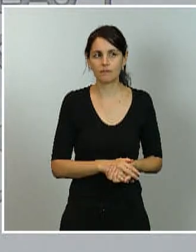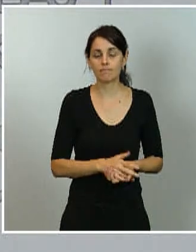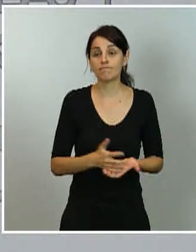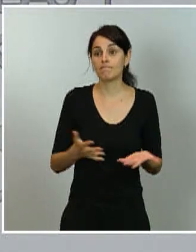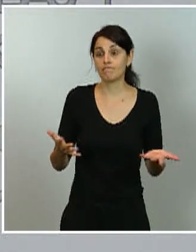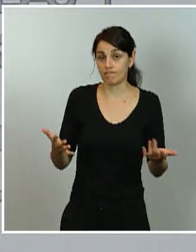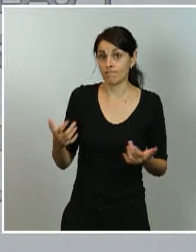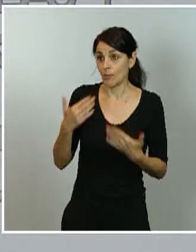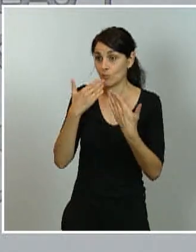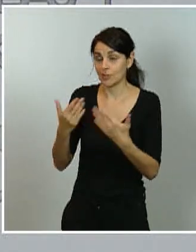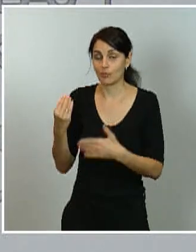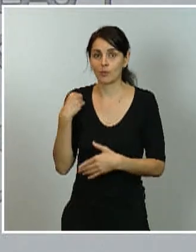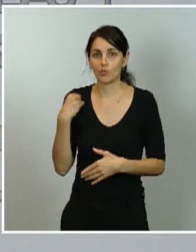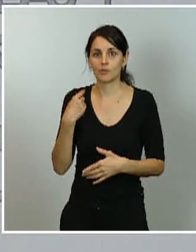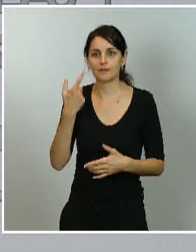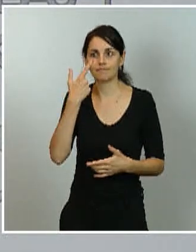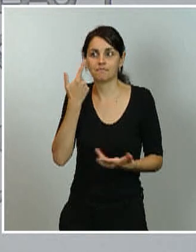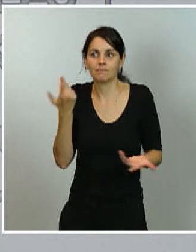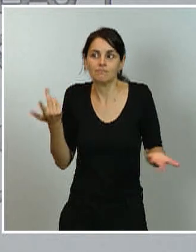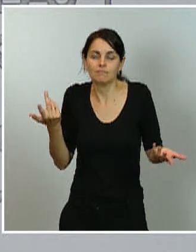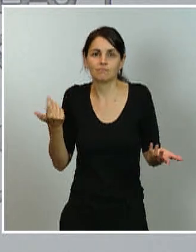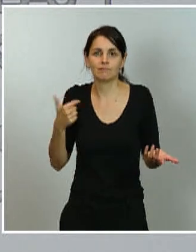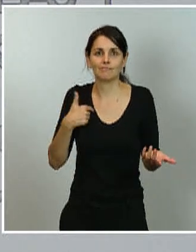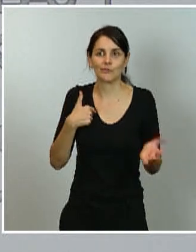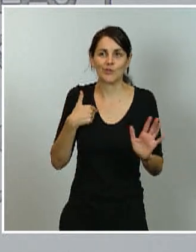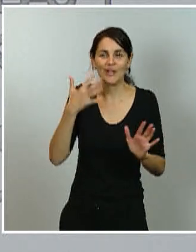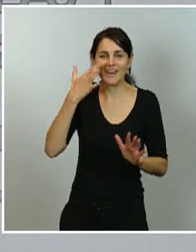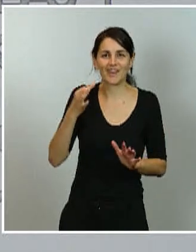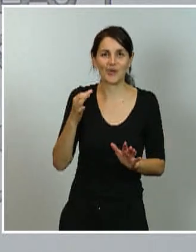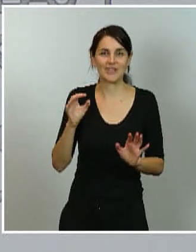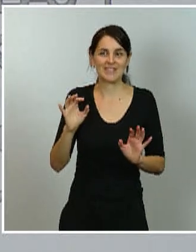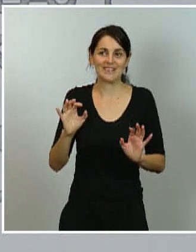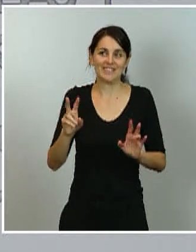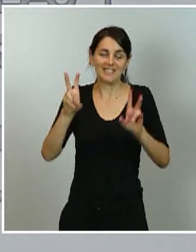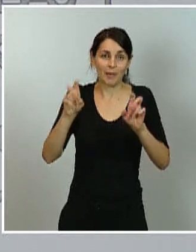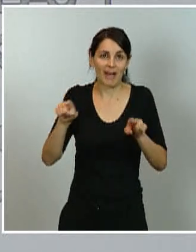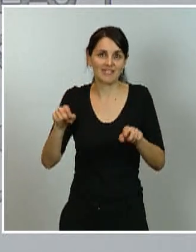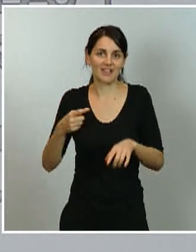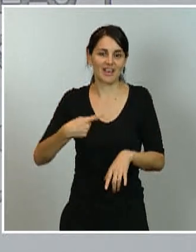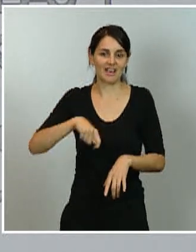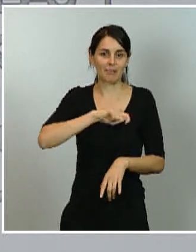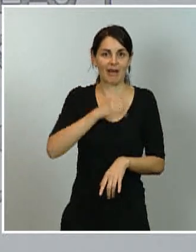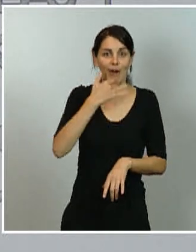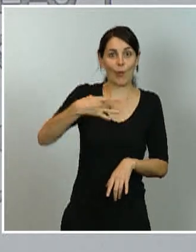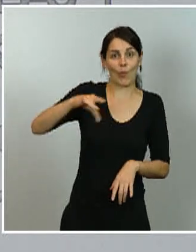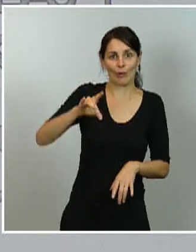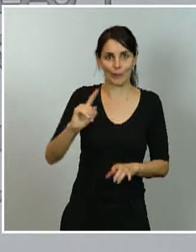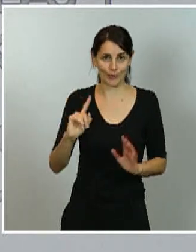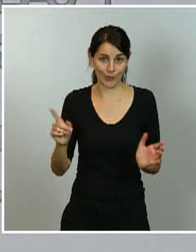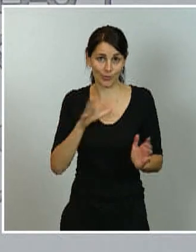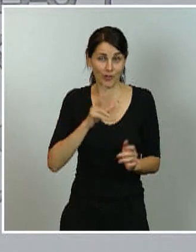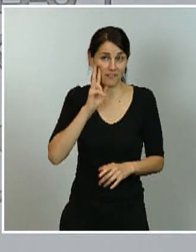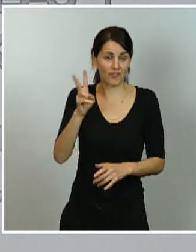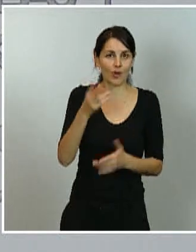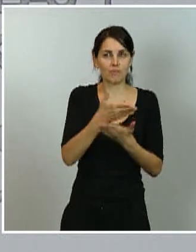España presente ningún tipo de especificidad respecto a lo que observo de la lectura de los medios de comunicación que ocurre en